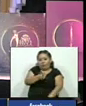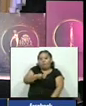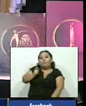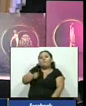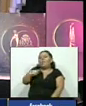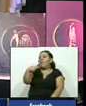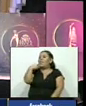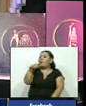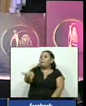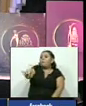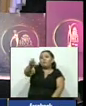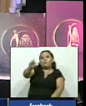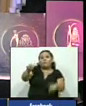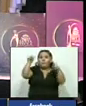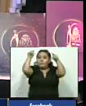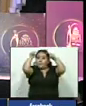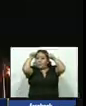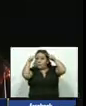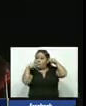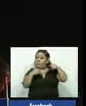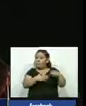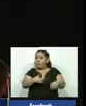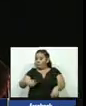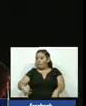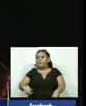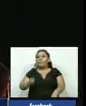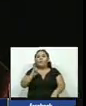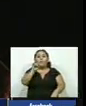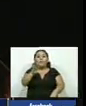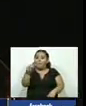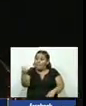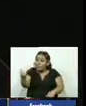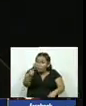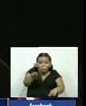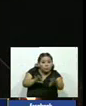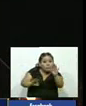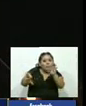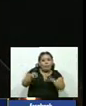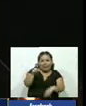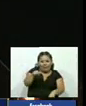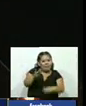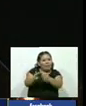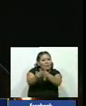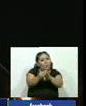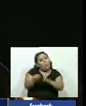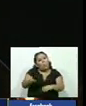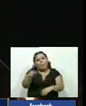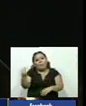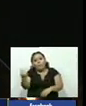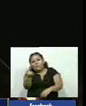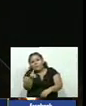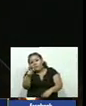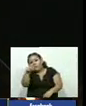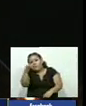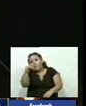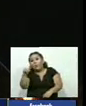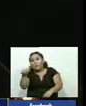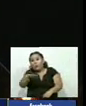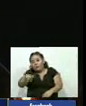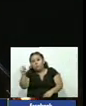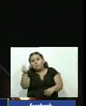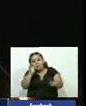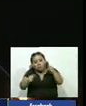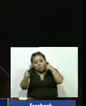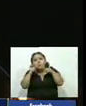quien va a ser la próxima misa Santa Tecla alcalde una invitación para los tecleños y también para los turistas que quieran venir a participar